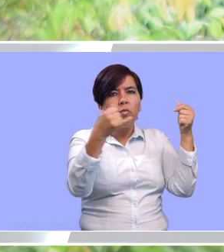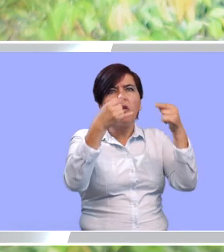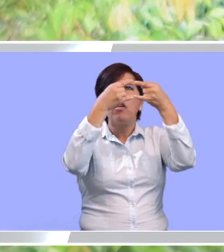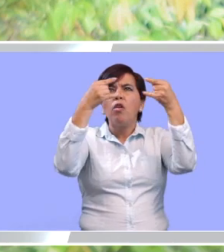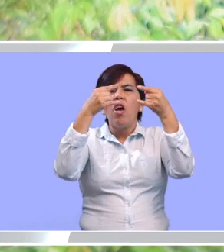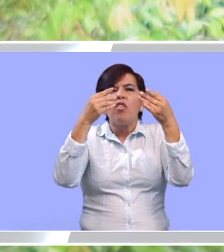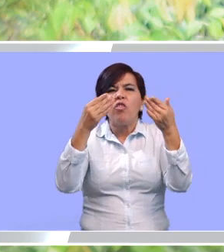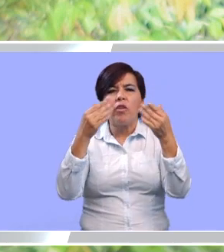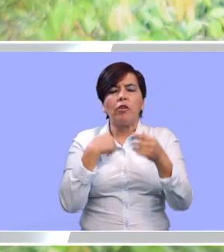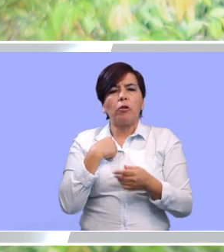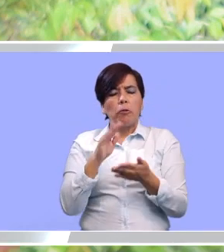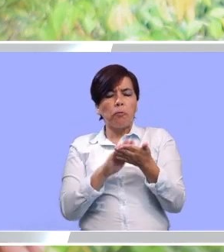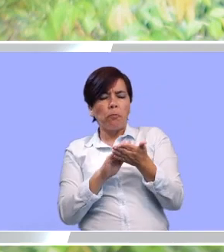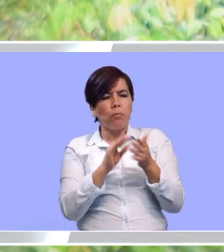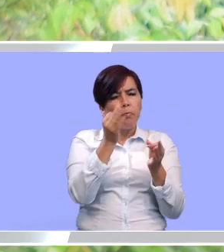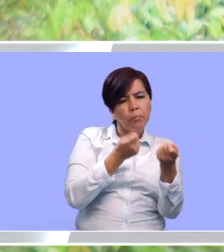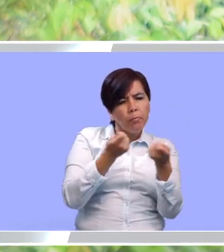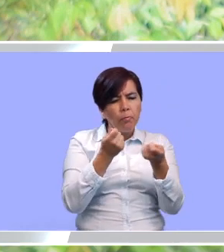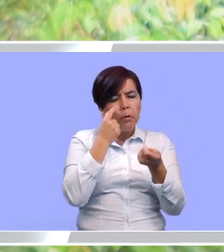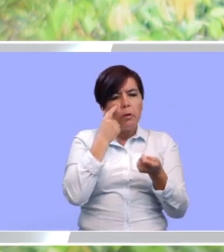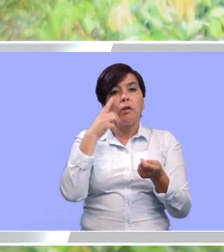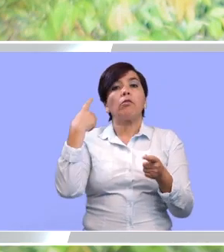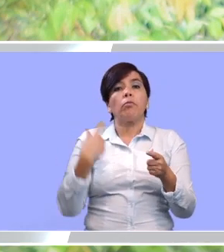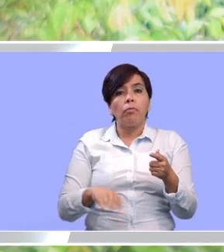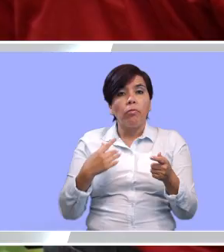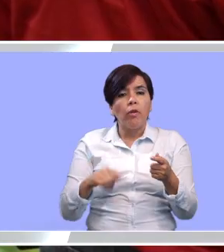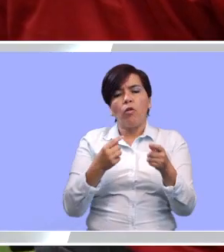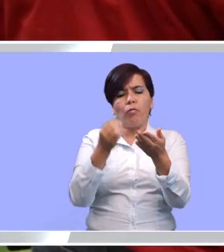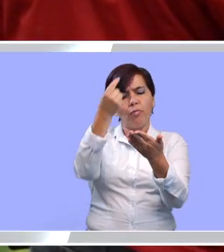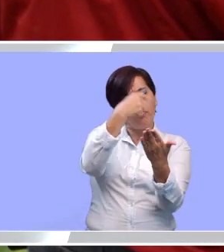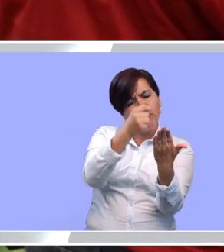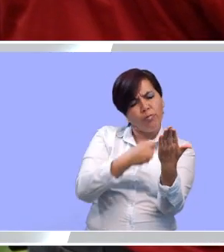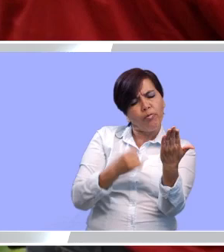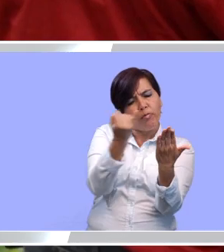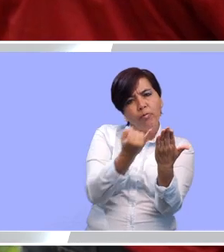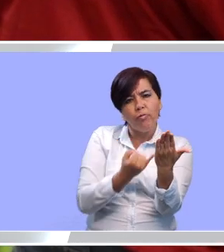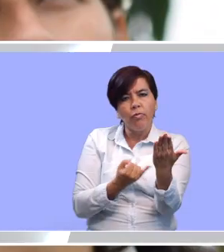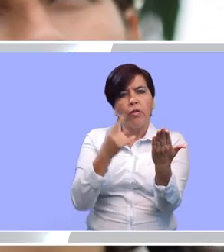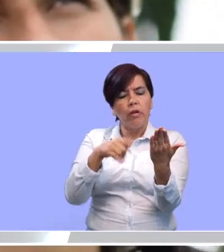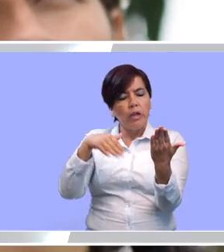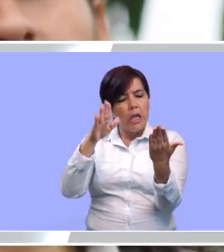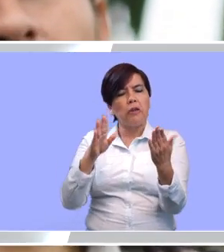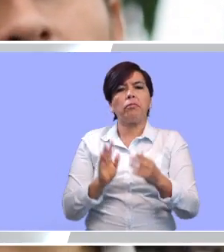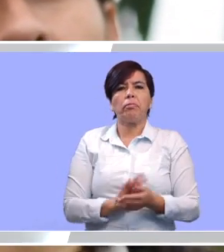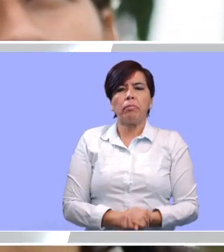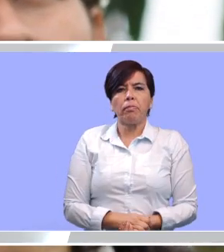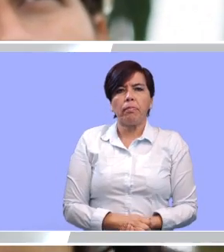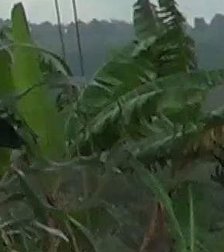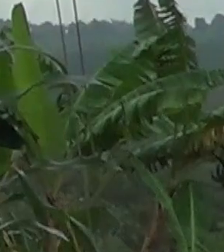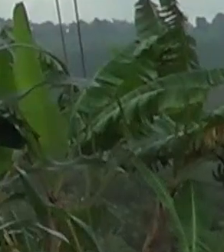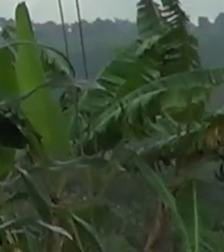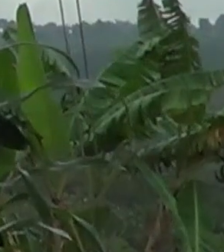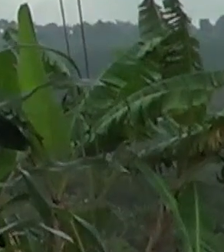línea de media tensión, dónde vamos a arrancar. Entonces, realizar todo un diseño y un replanteo total del proyecto.